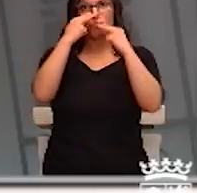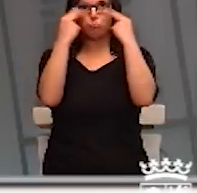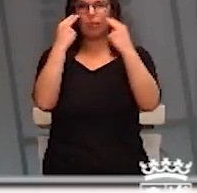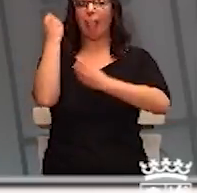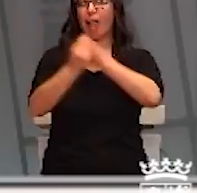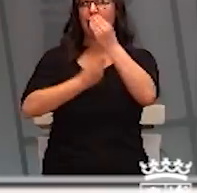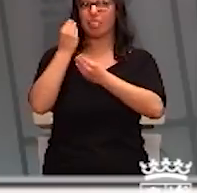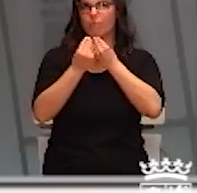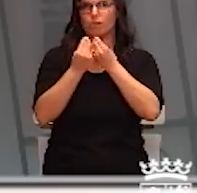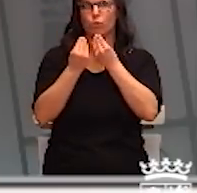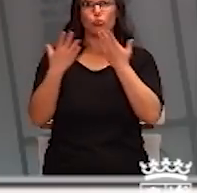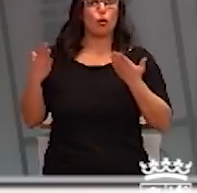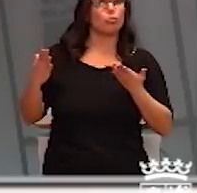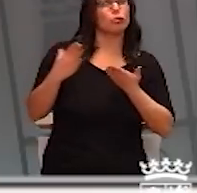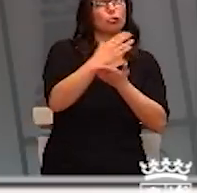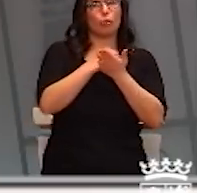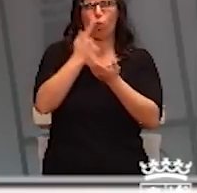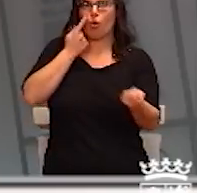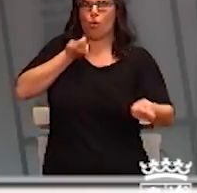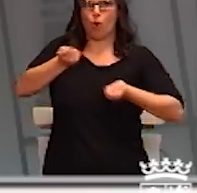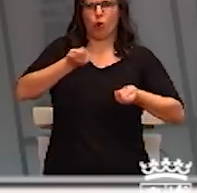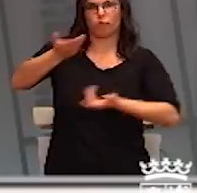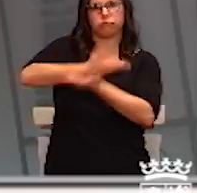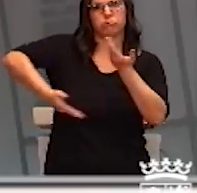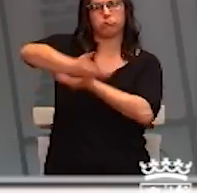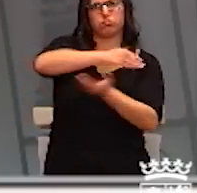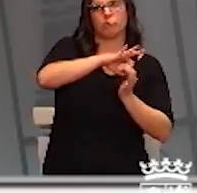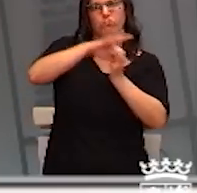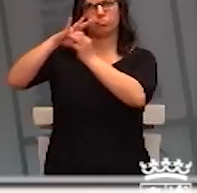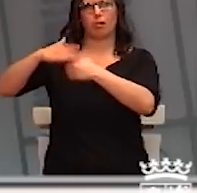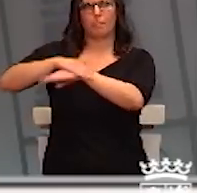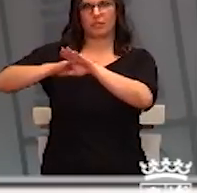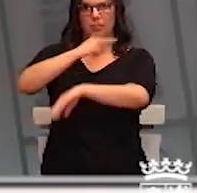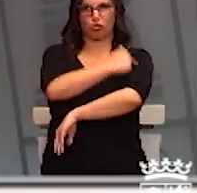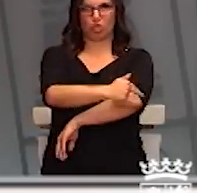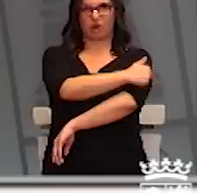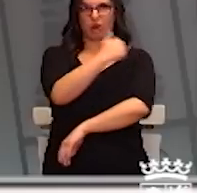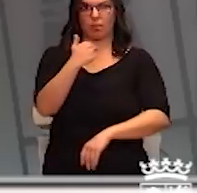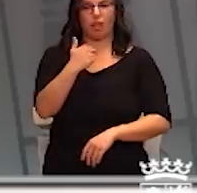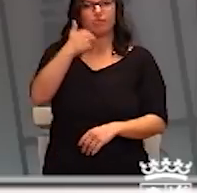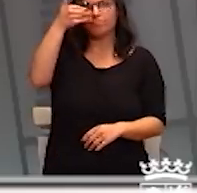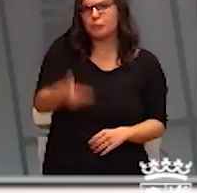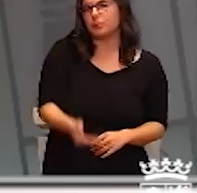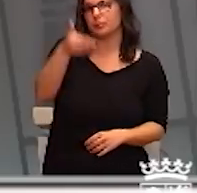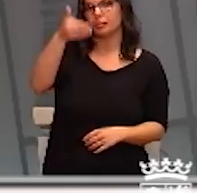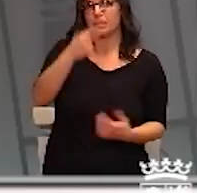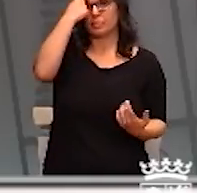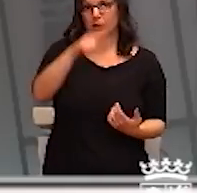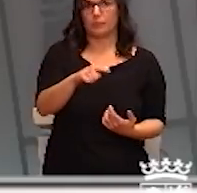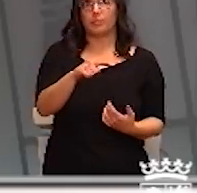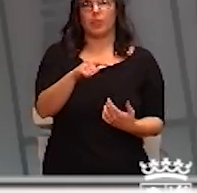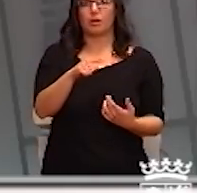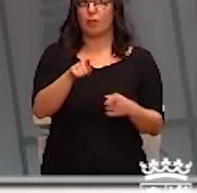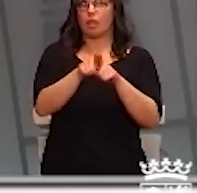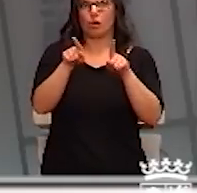absoluta y totalmente coordinado con el Ministerio de Sanidad. Es imprescindible saber que hay una